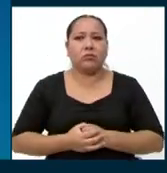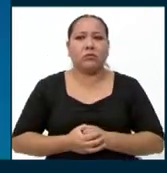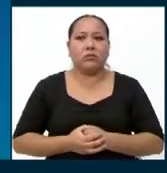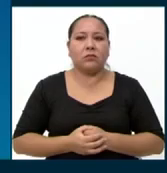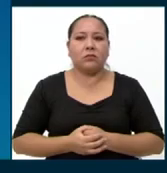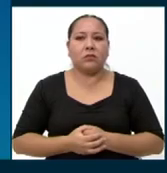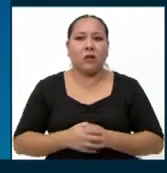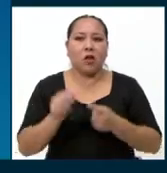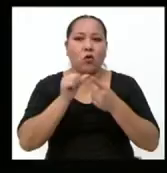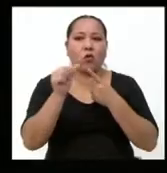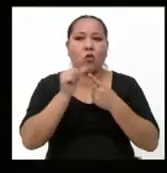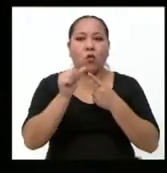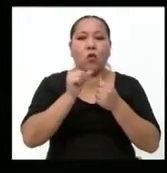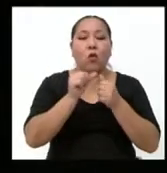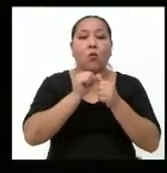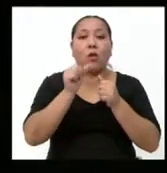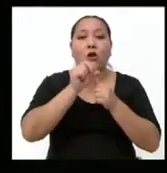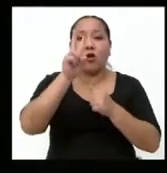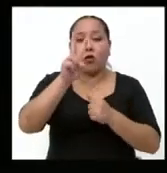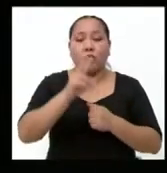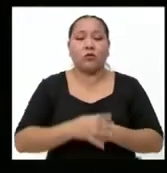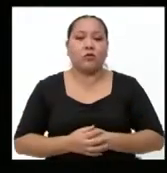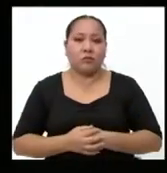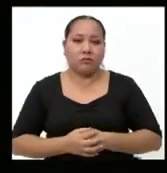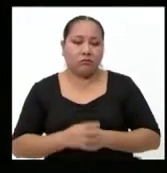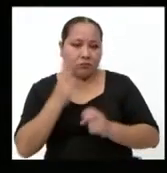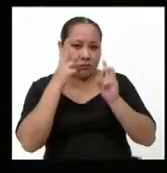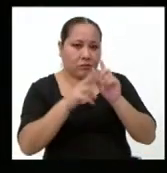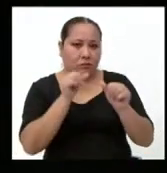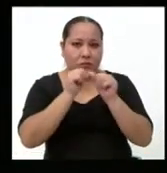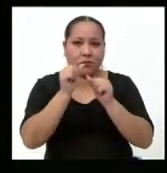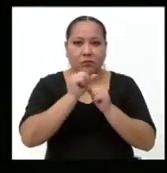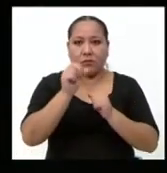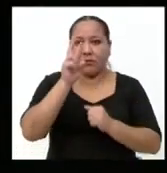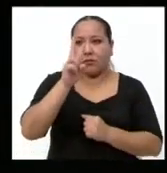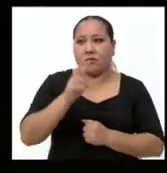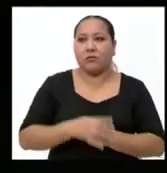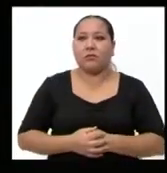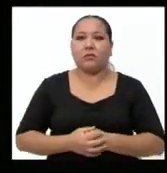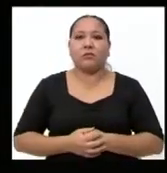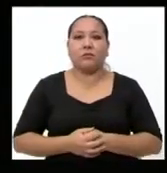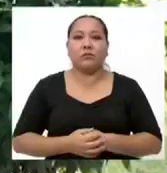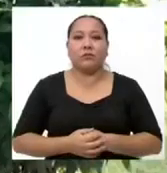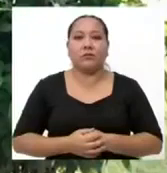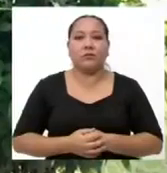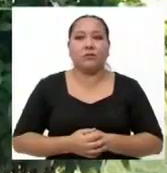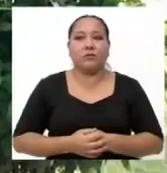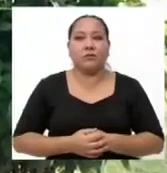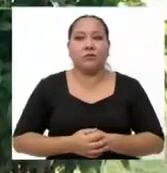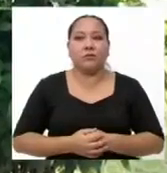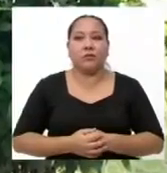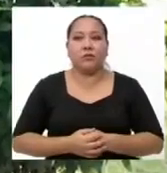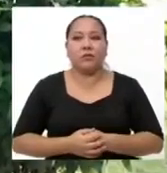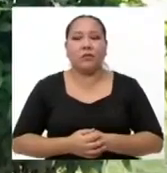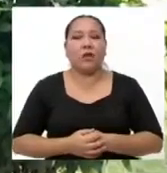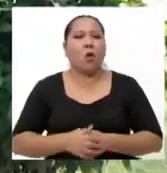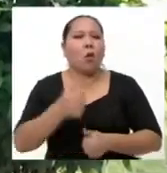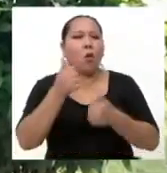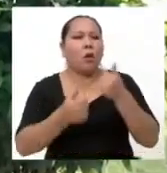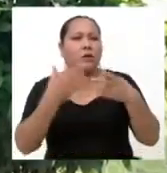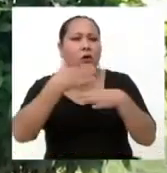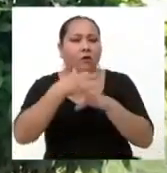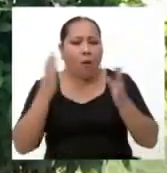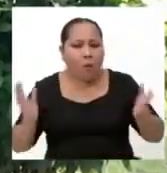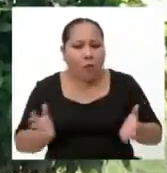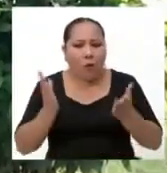El dos. El dos. Vamos a ver la pregunta del ciudadano número dos. ¿Qué mecanismos